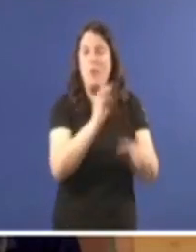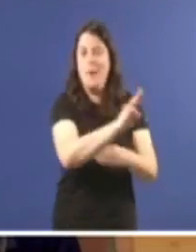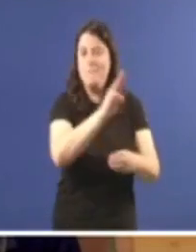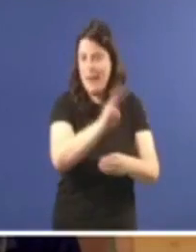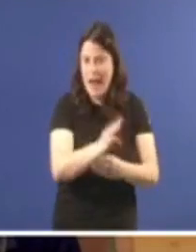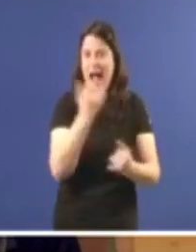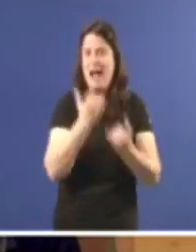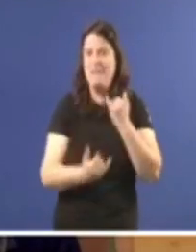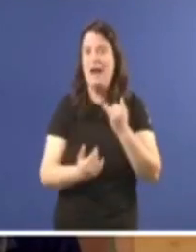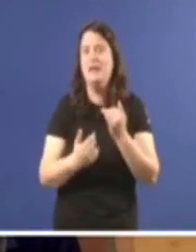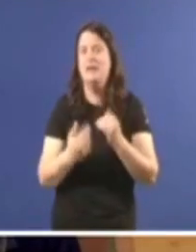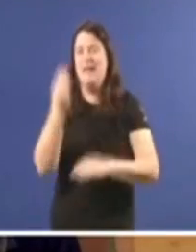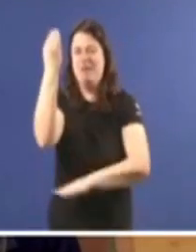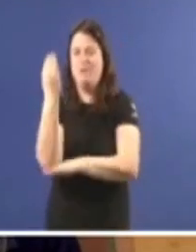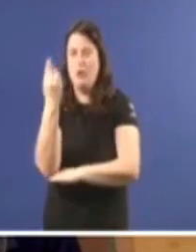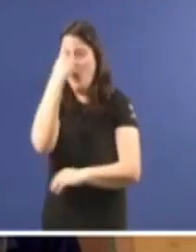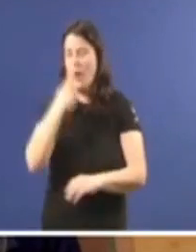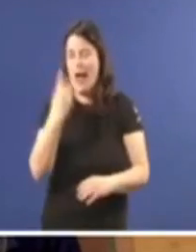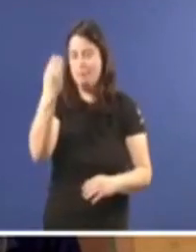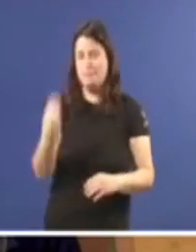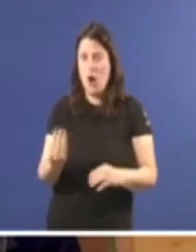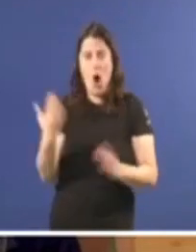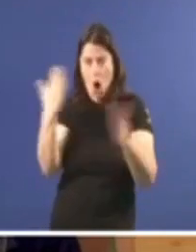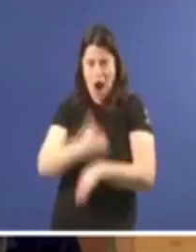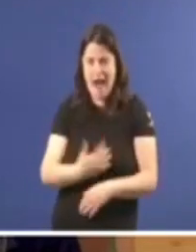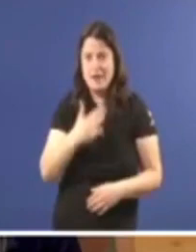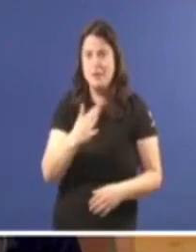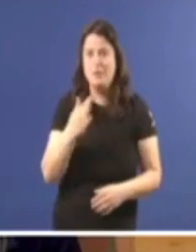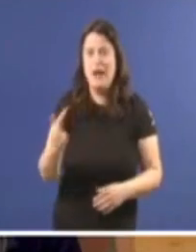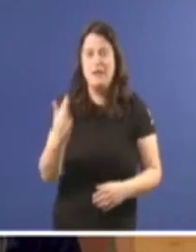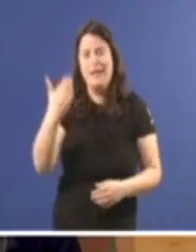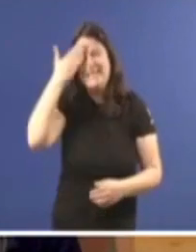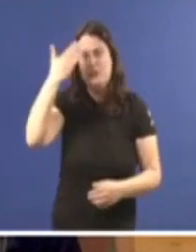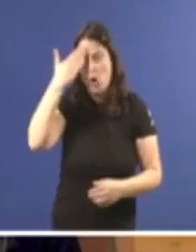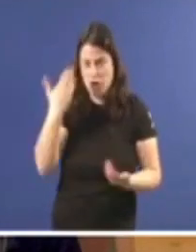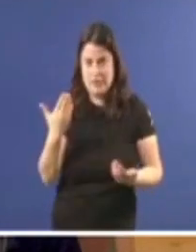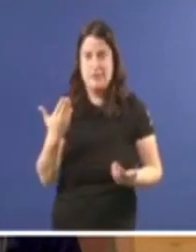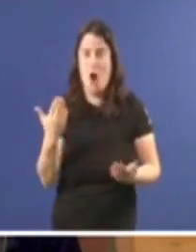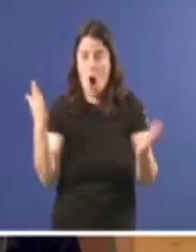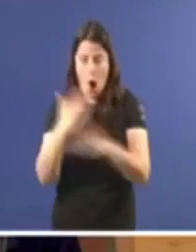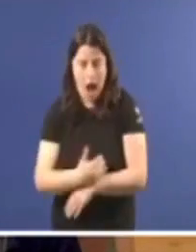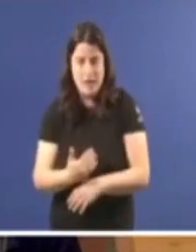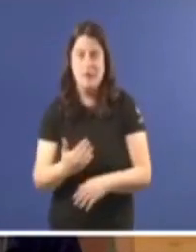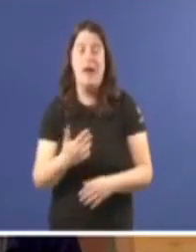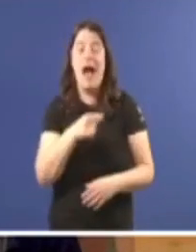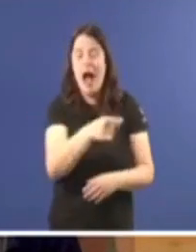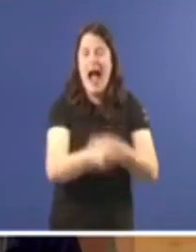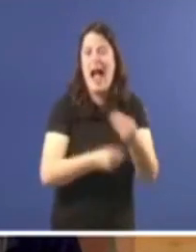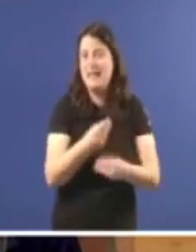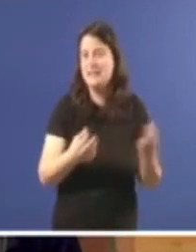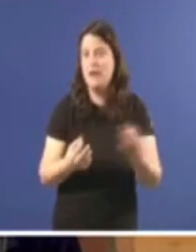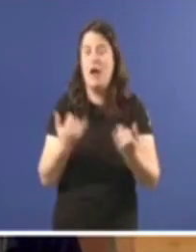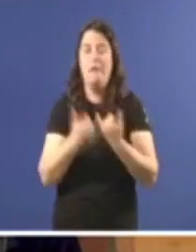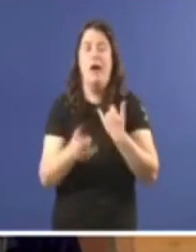nin regulada figura de titor en atención primaria e sabe que non hai titores suficientes e que, por o tanto, o está facendo de novo é unha